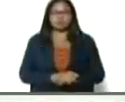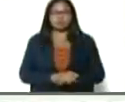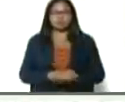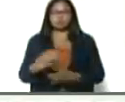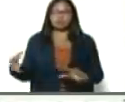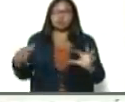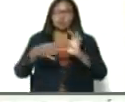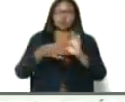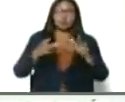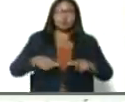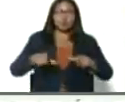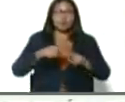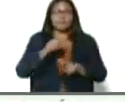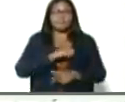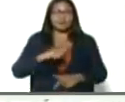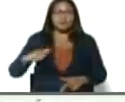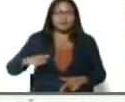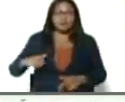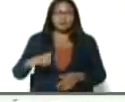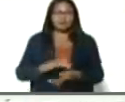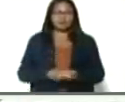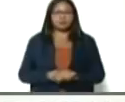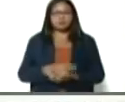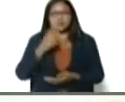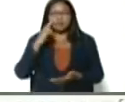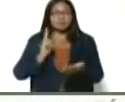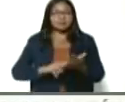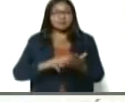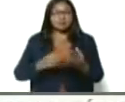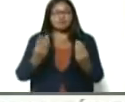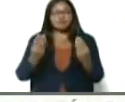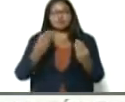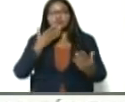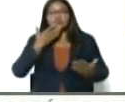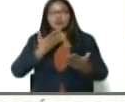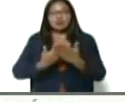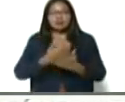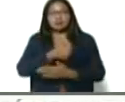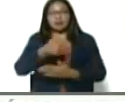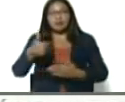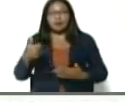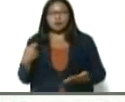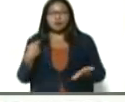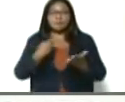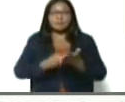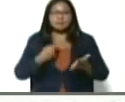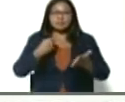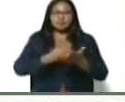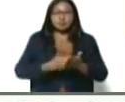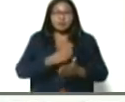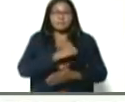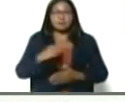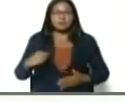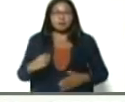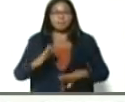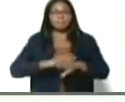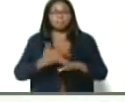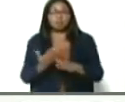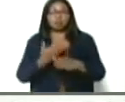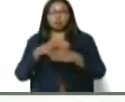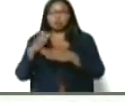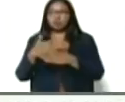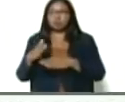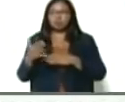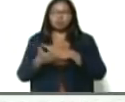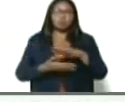alianza, del sector privado, de verdad agradecerle, a todos los inversionistas, del sector privado, porque a pesar de